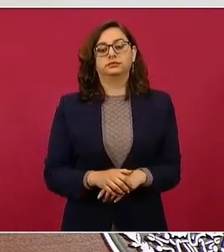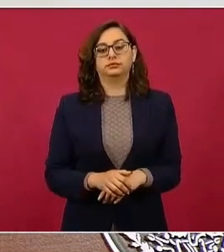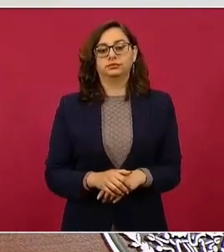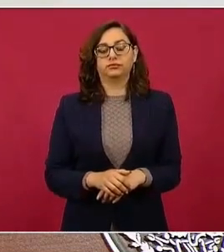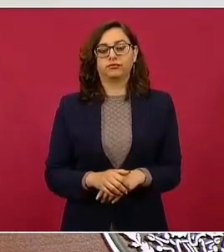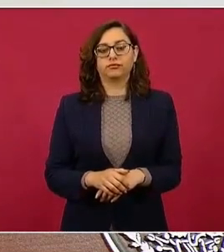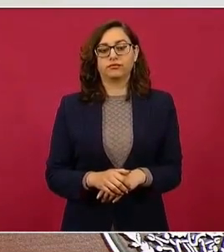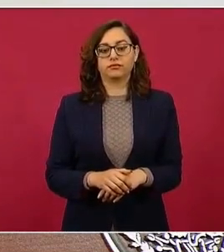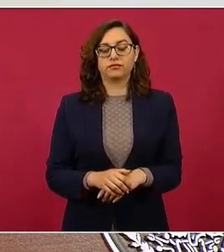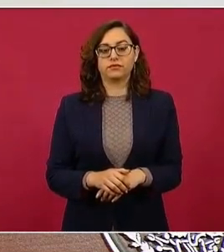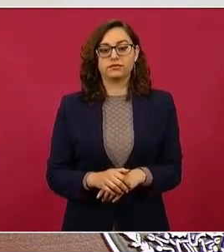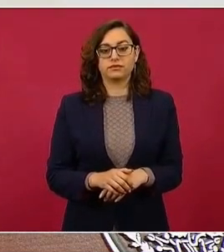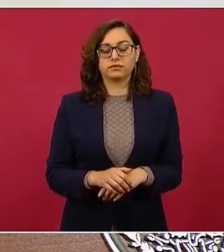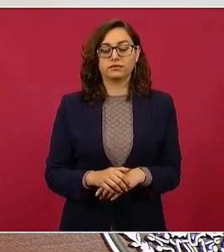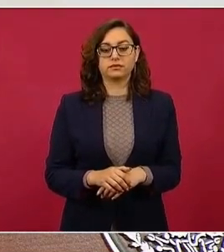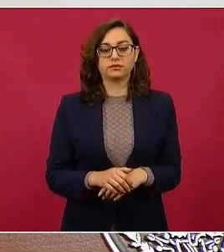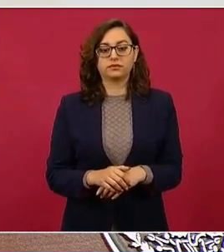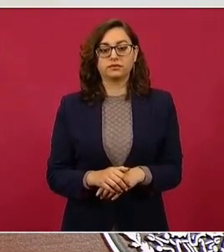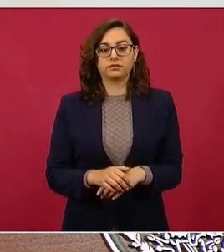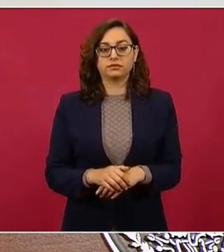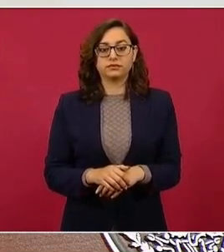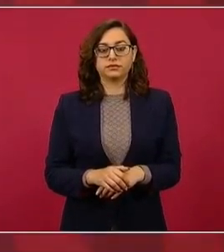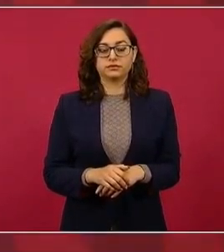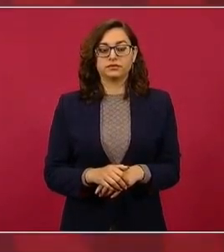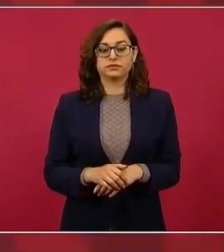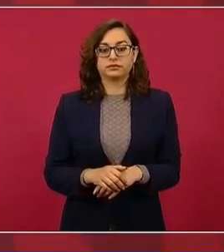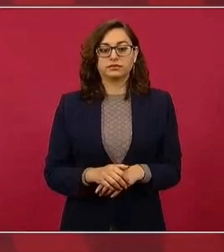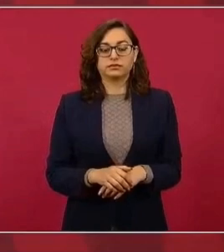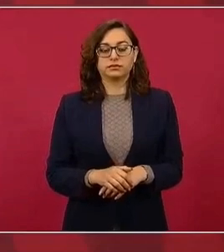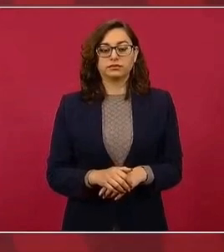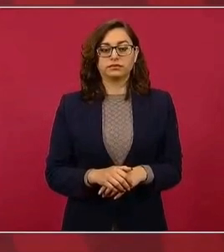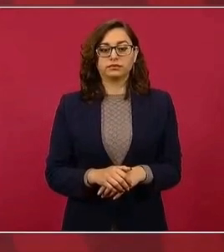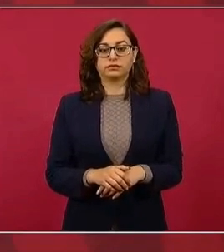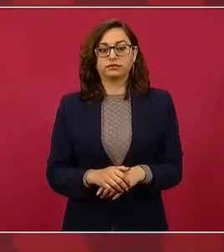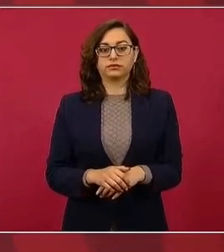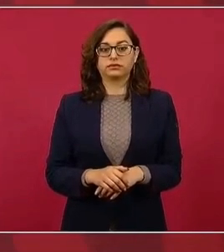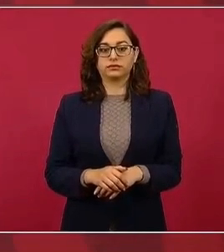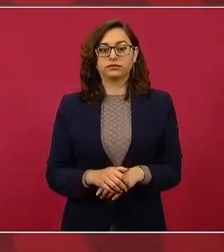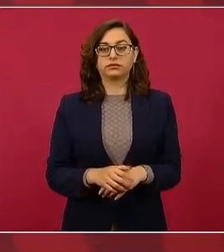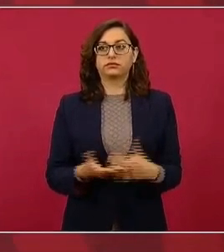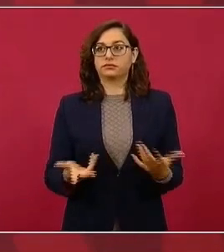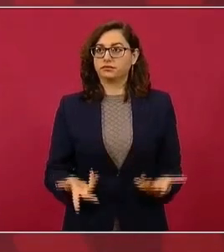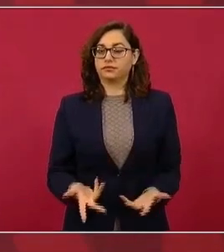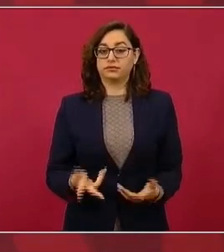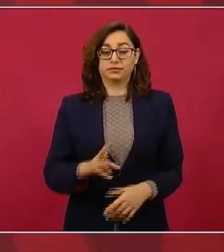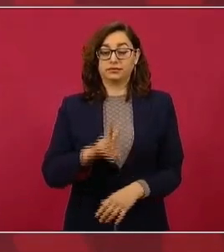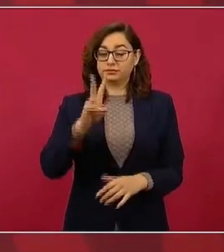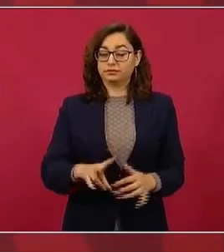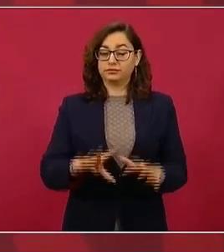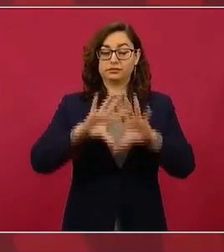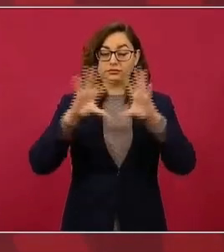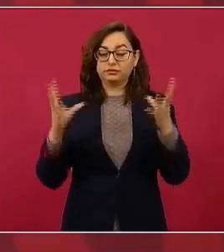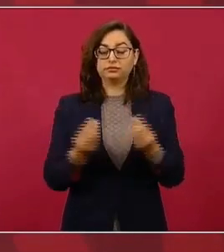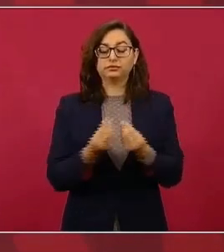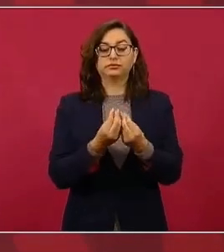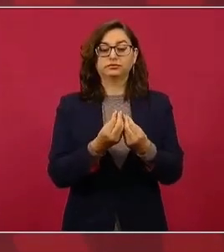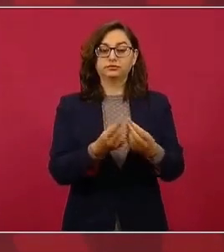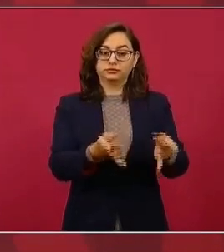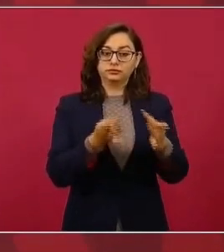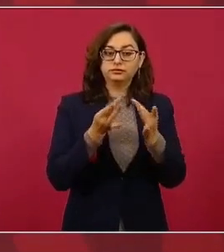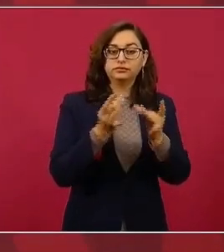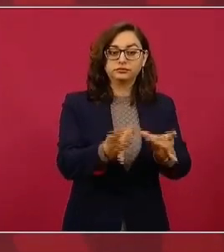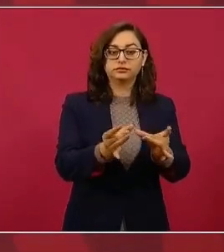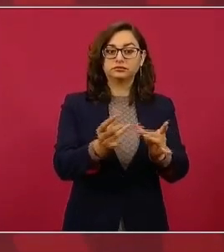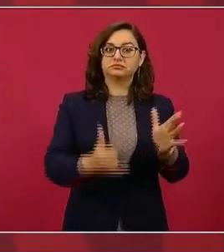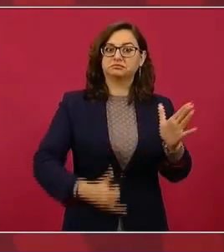sea, es calidad, muchísimas obras